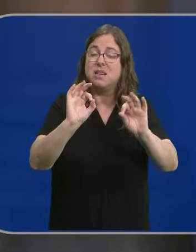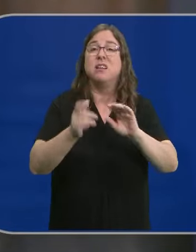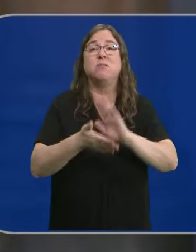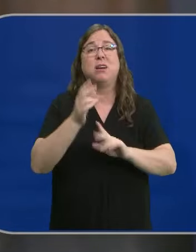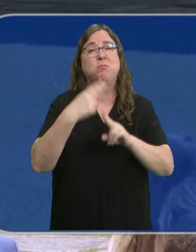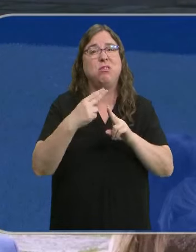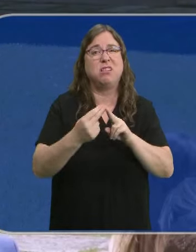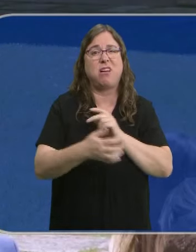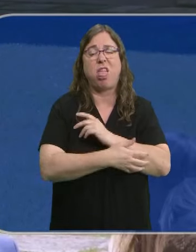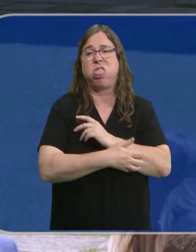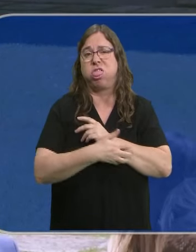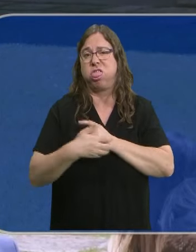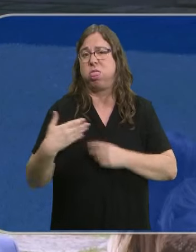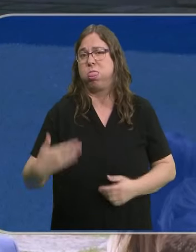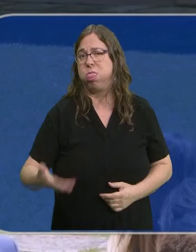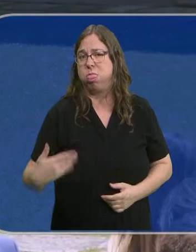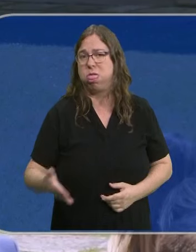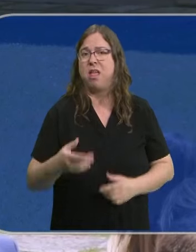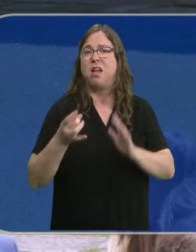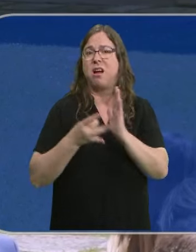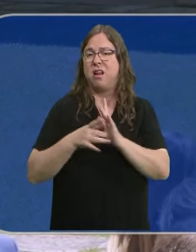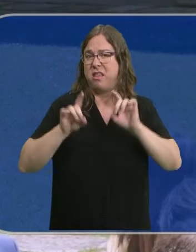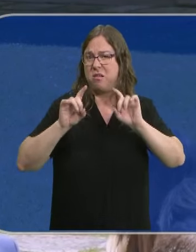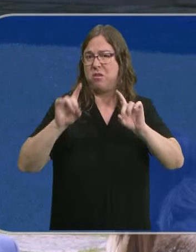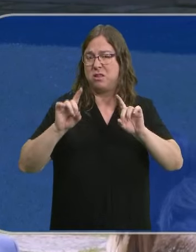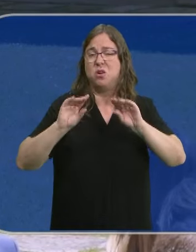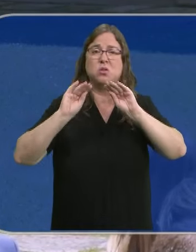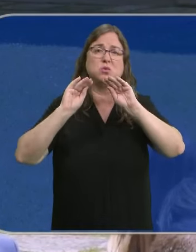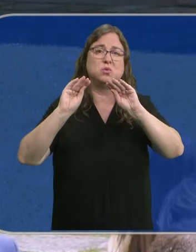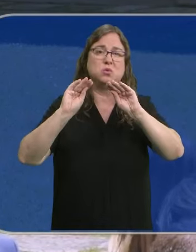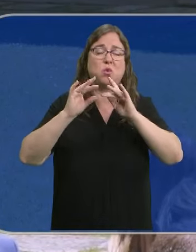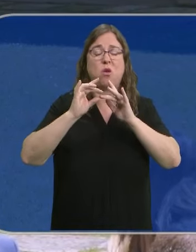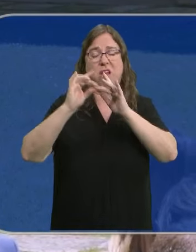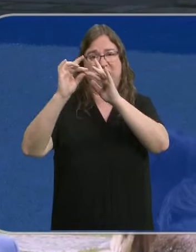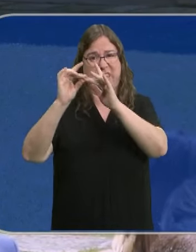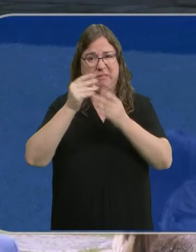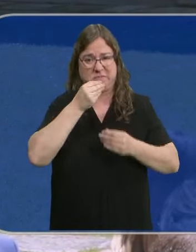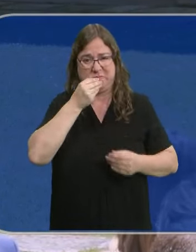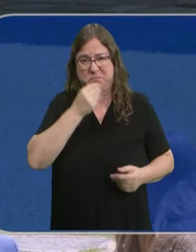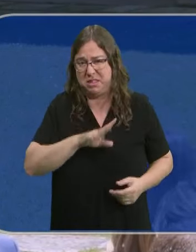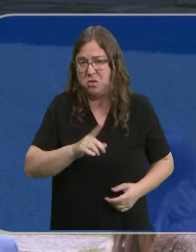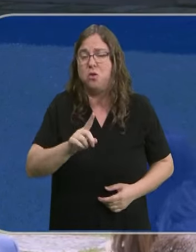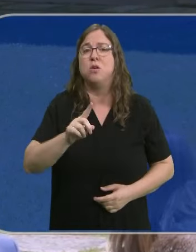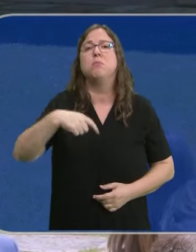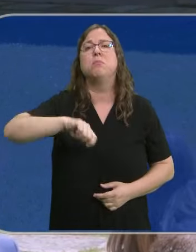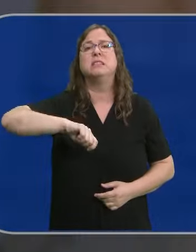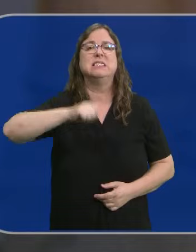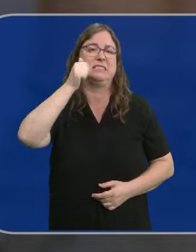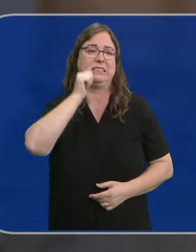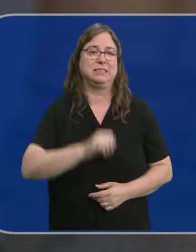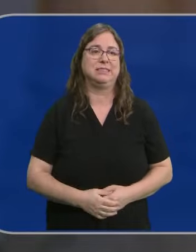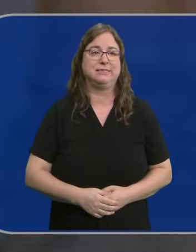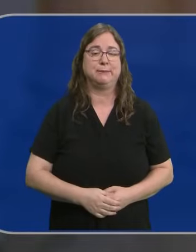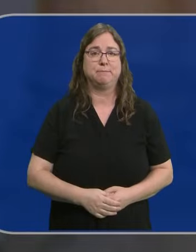empobrecimiento educativo que lidera, desde luego con deshonor, el presidente Sánchez.